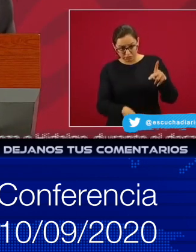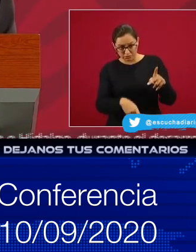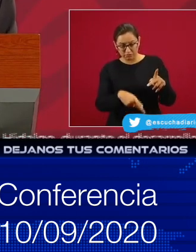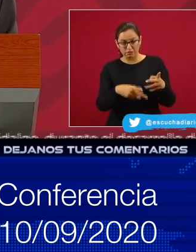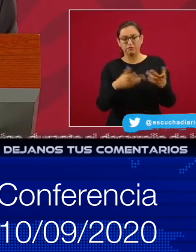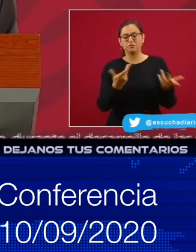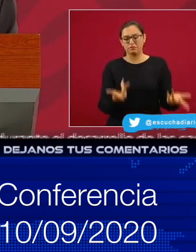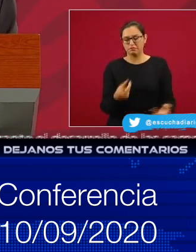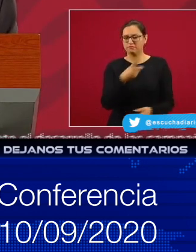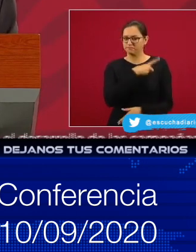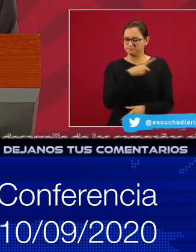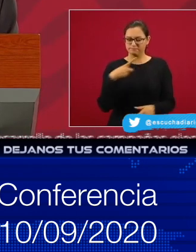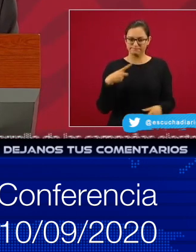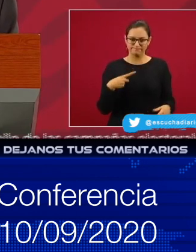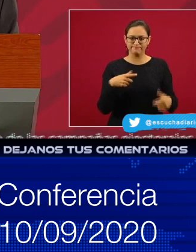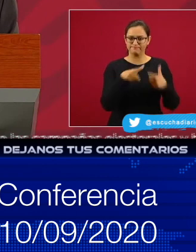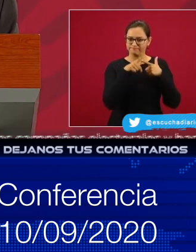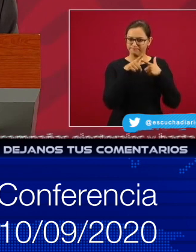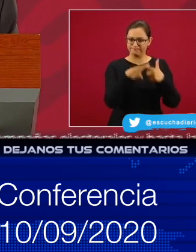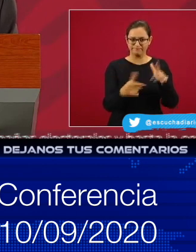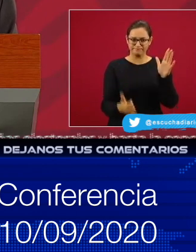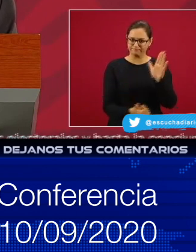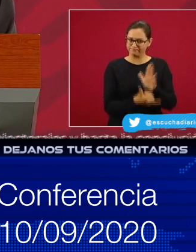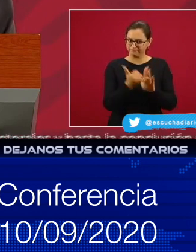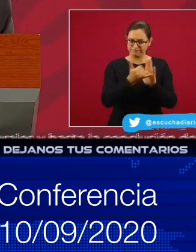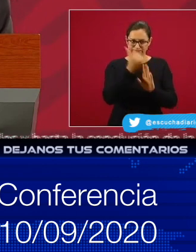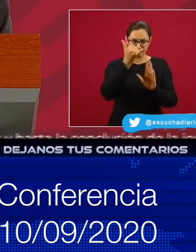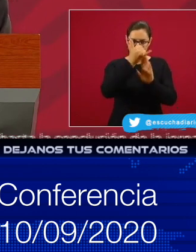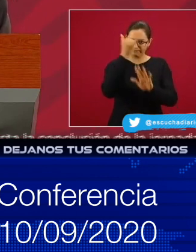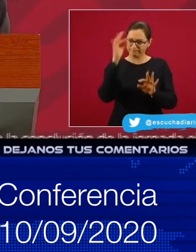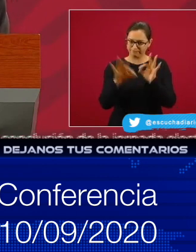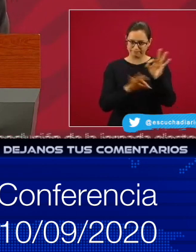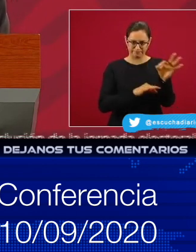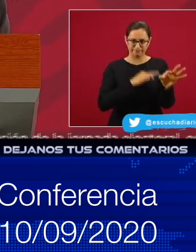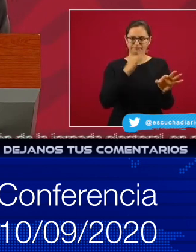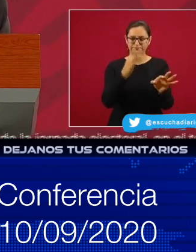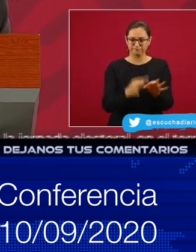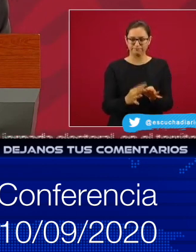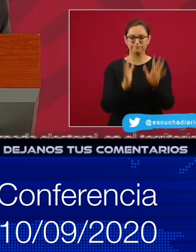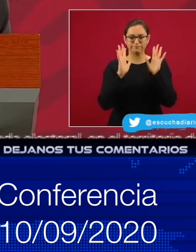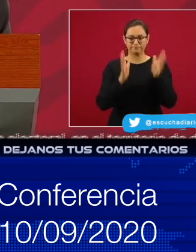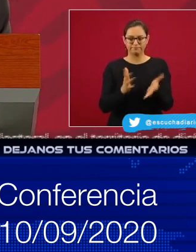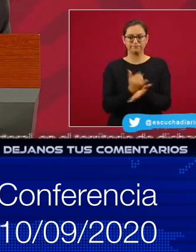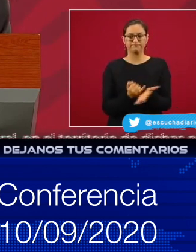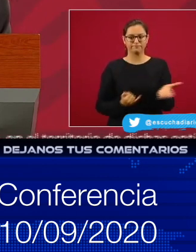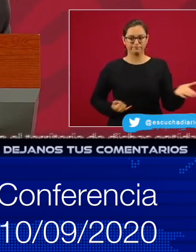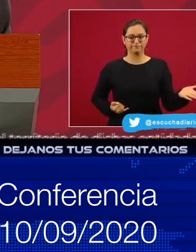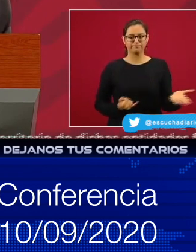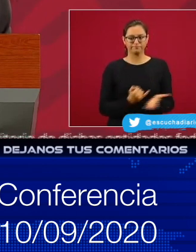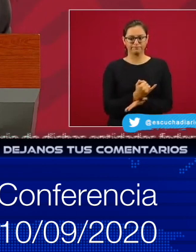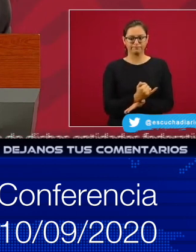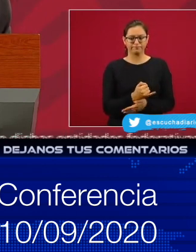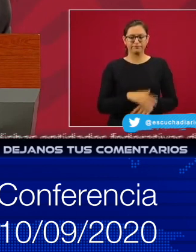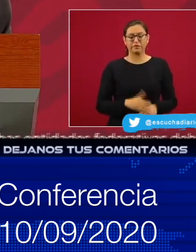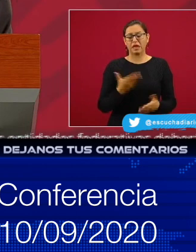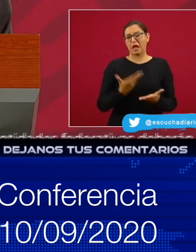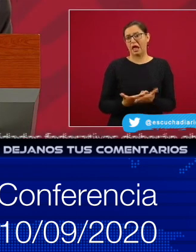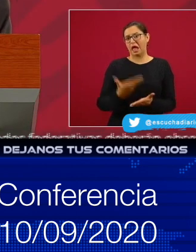suspendida esta obra por